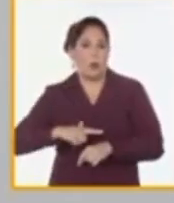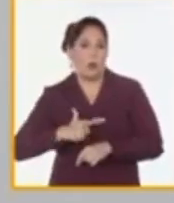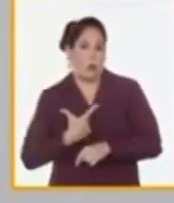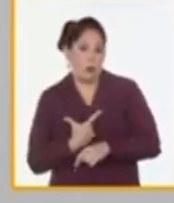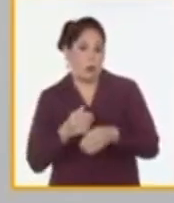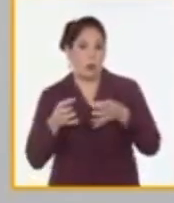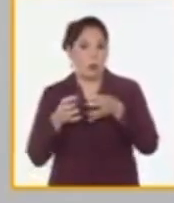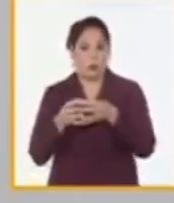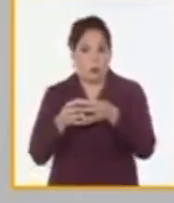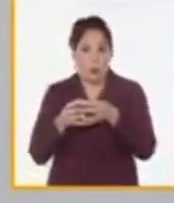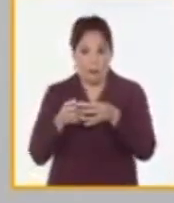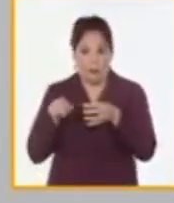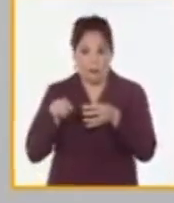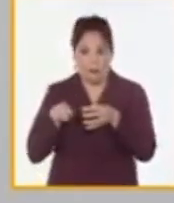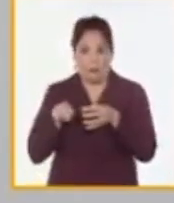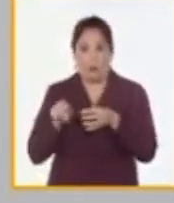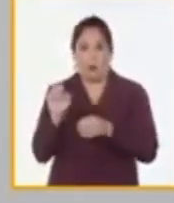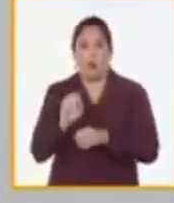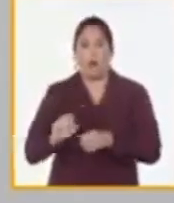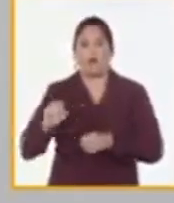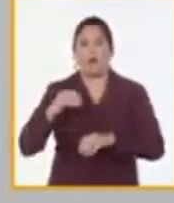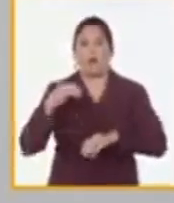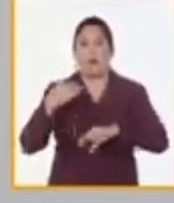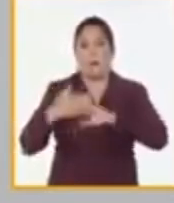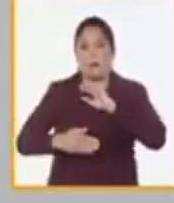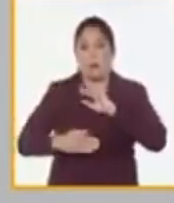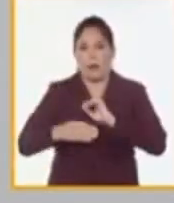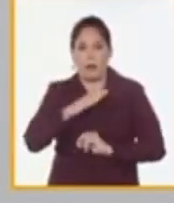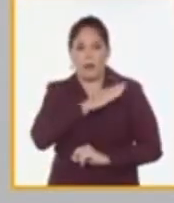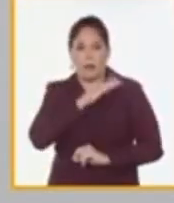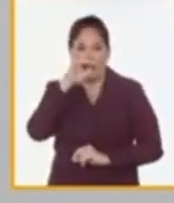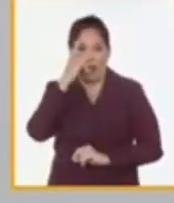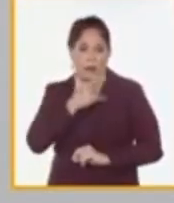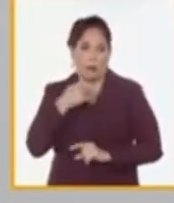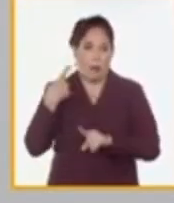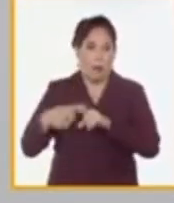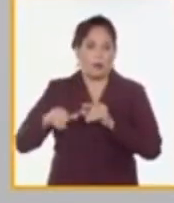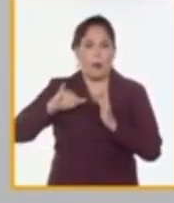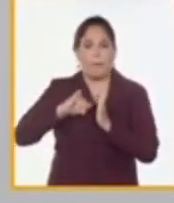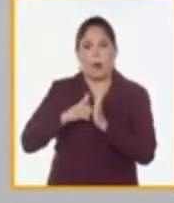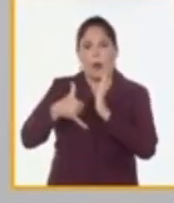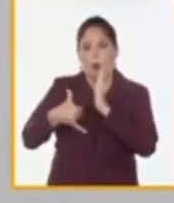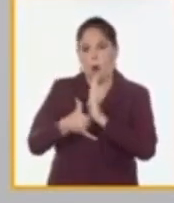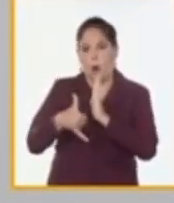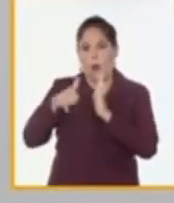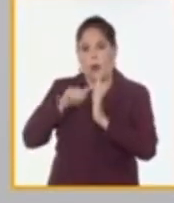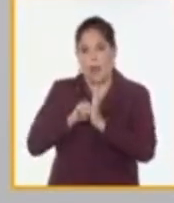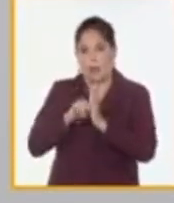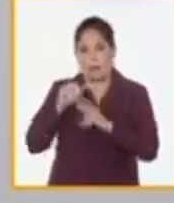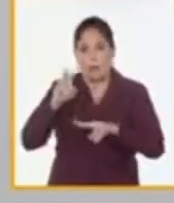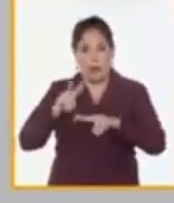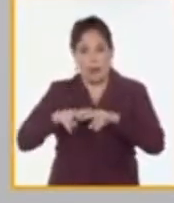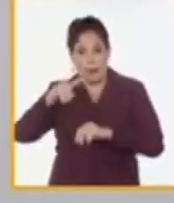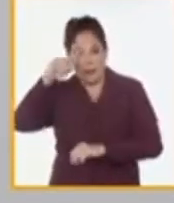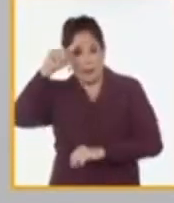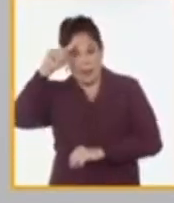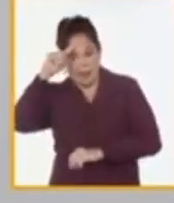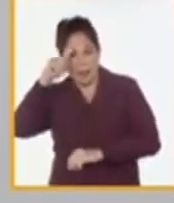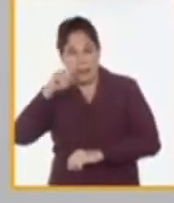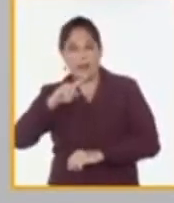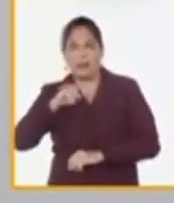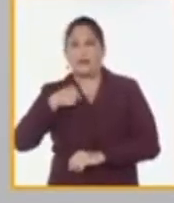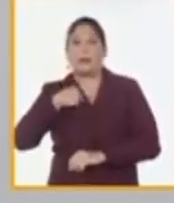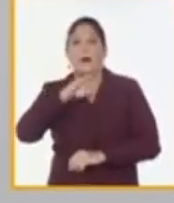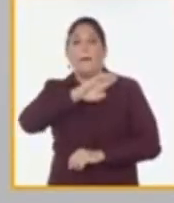que organiza la HS. Tenemos el proyecto del HS en Montezoy,